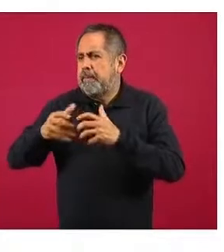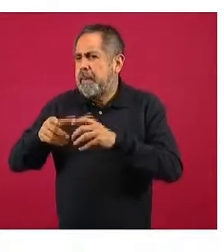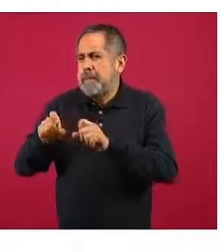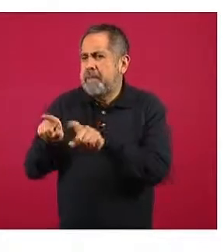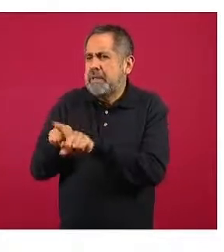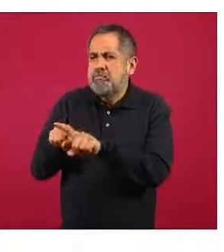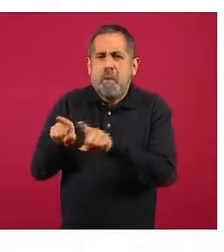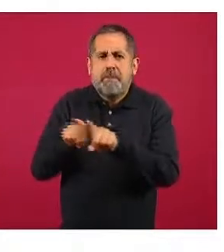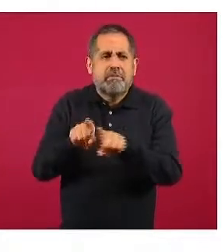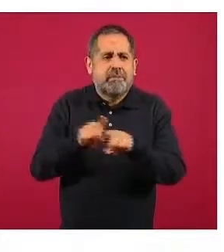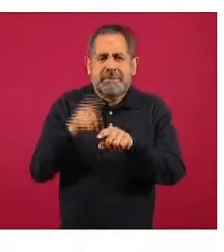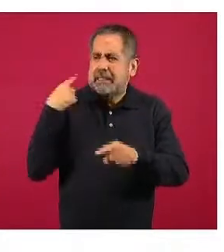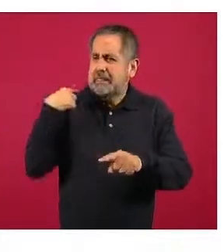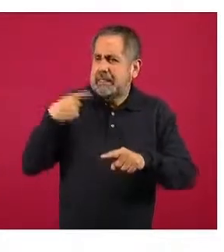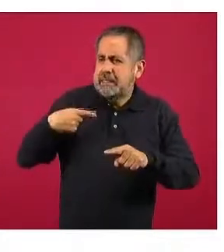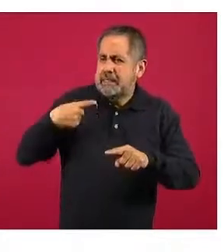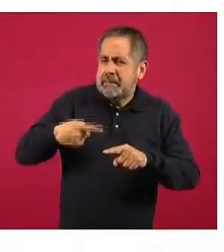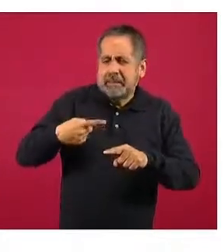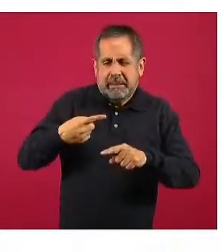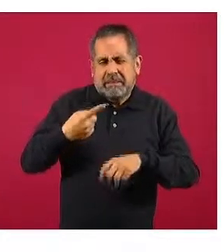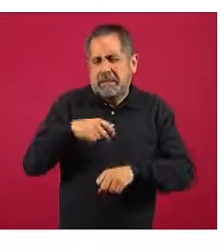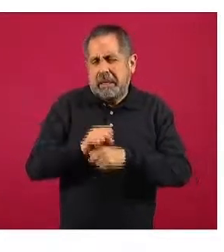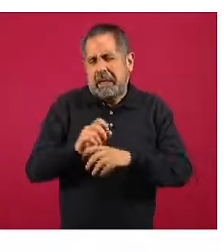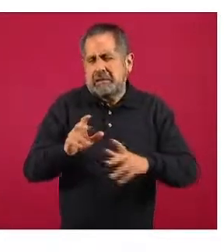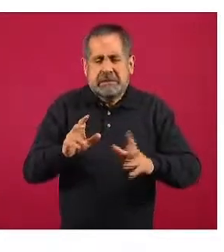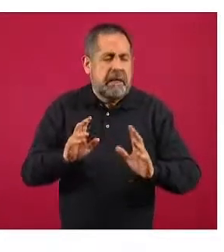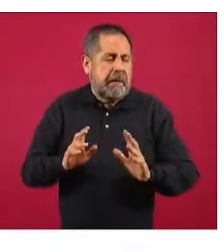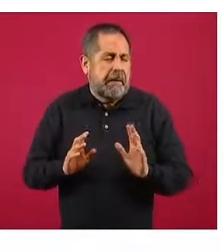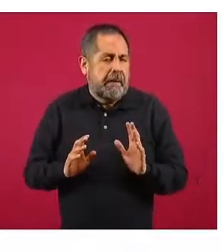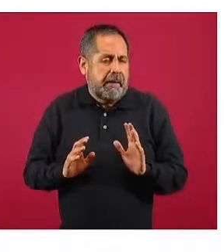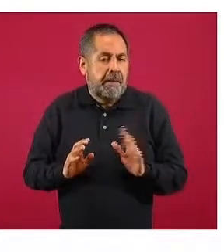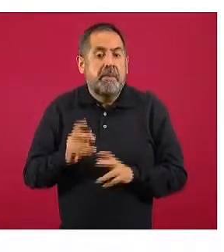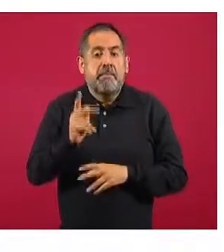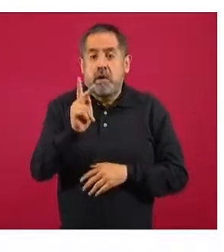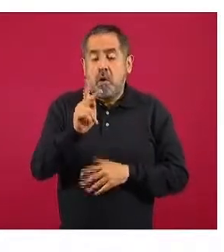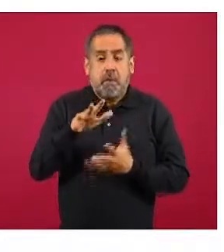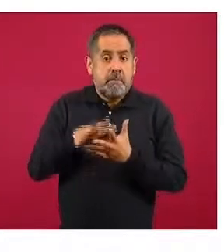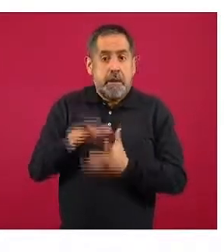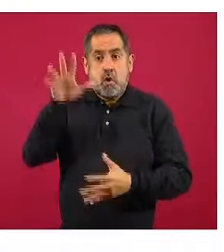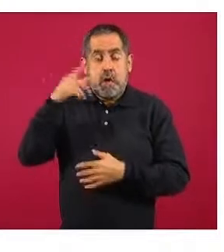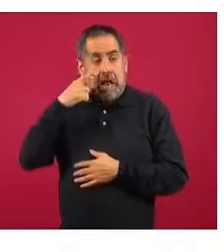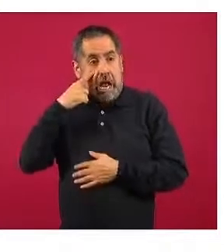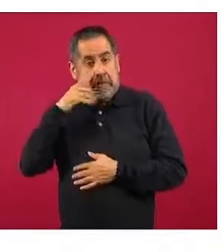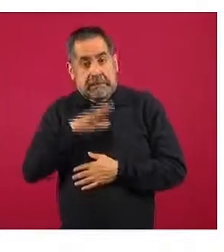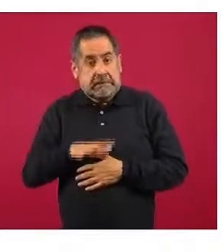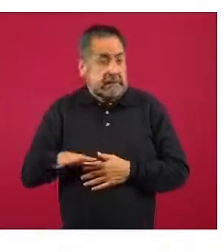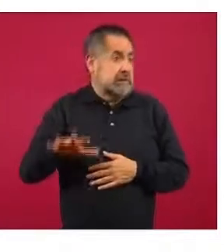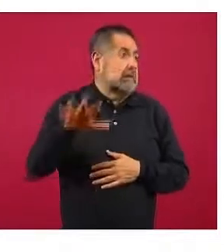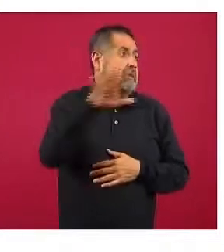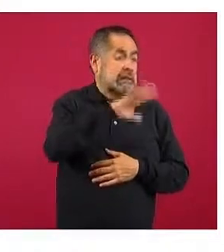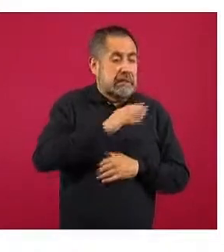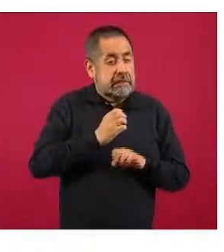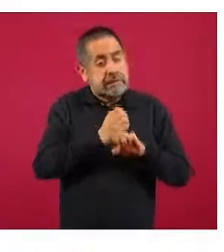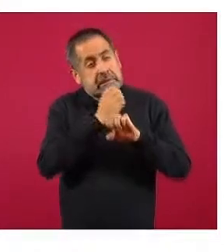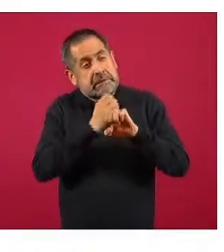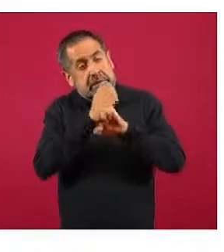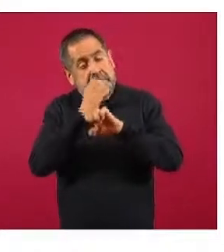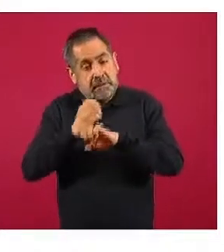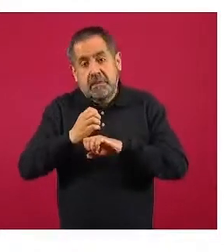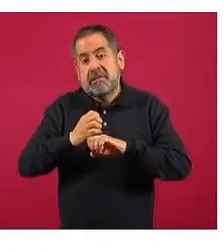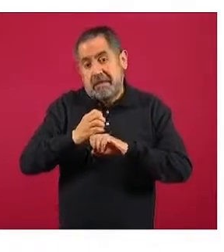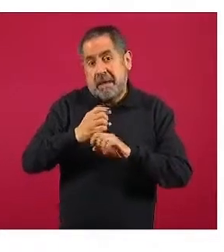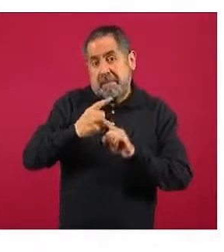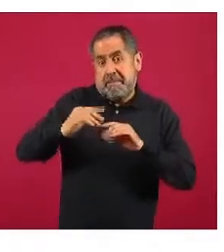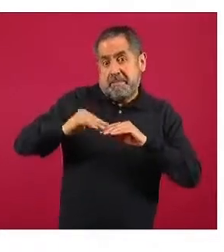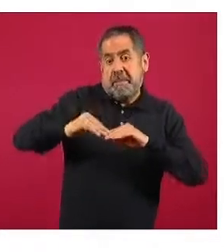semanas y en los últimos meses. Pero comentábamos que de manera general, pues tenemos a la mayoría de las entidades en niveles altos